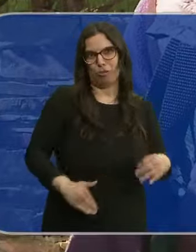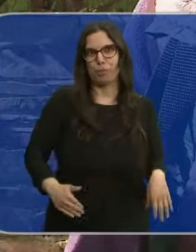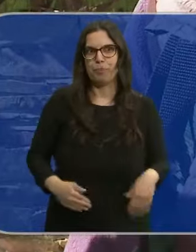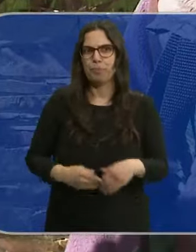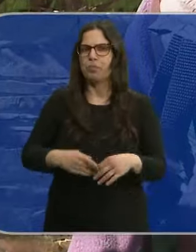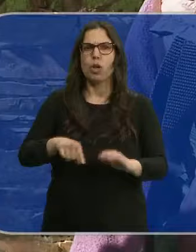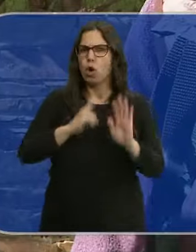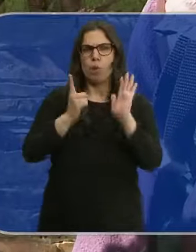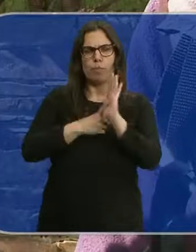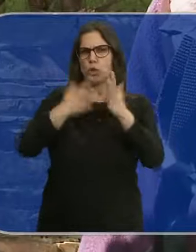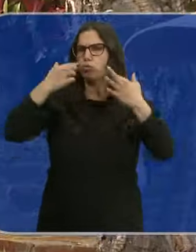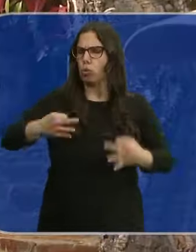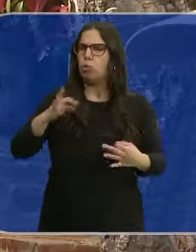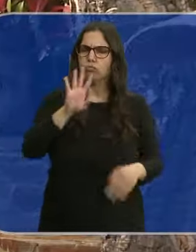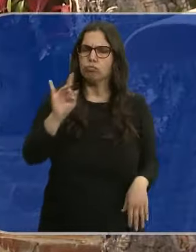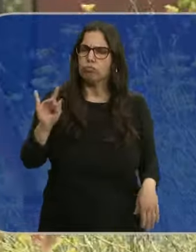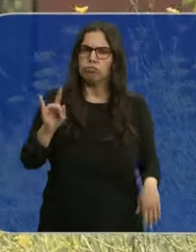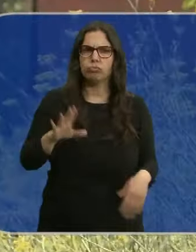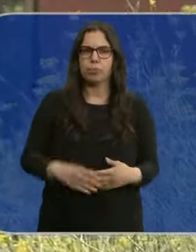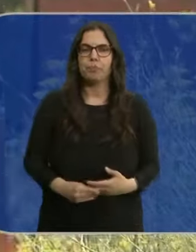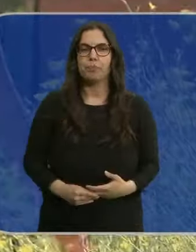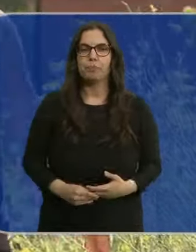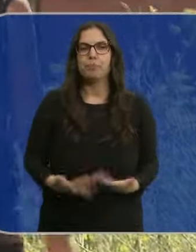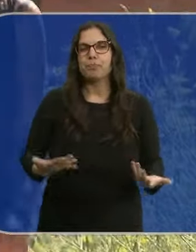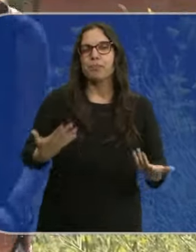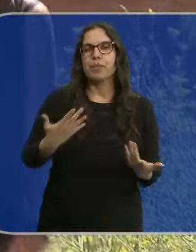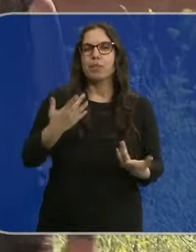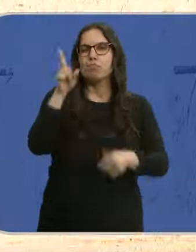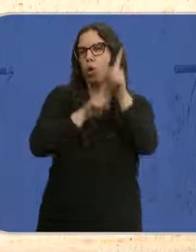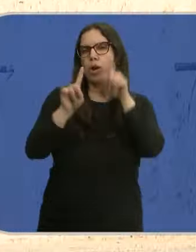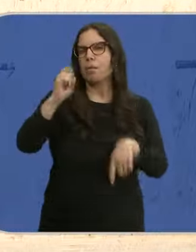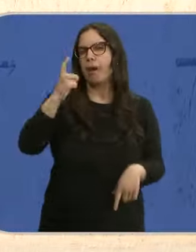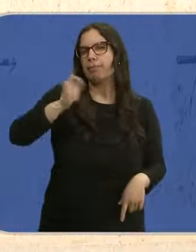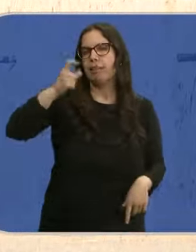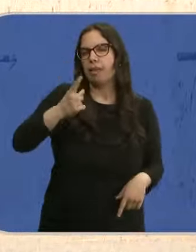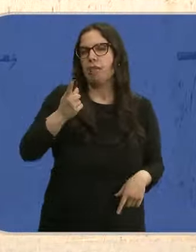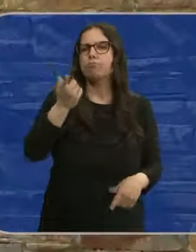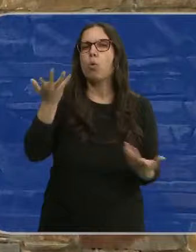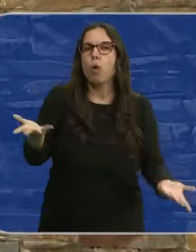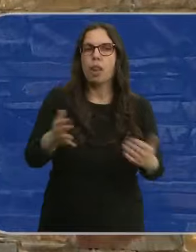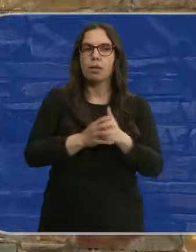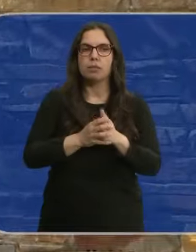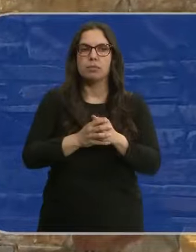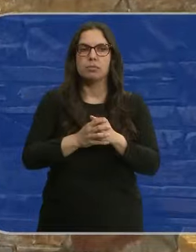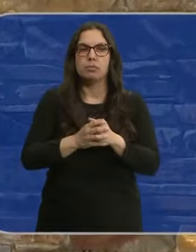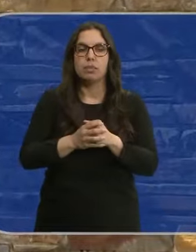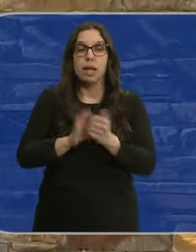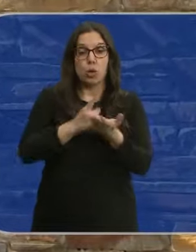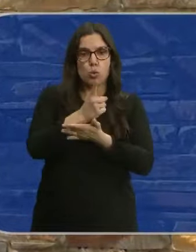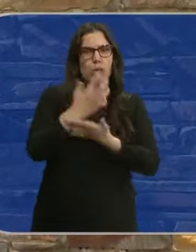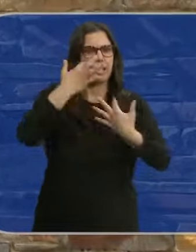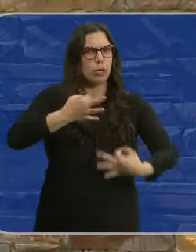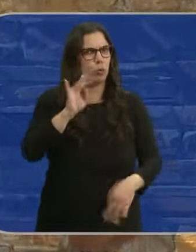Absolutamente, absolutamente, es muy seguro, sí. Es fantástico. Pero, ¿cuáles son los mayores problemas que se encuentran por el camino? Las rutas son seguras,